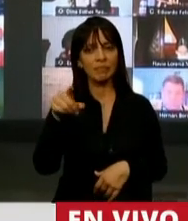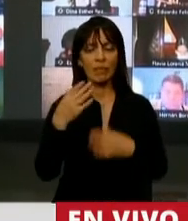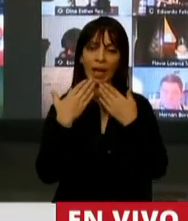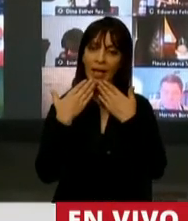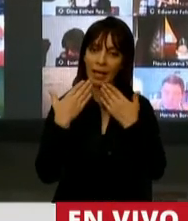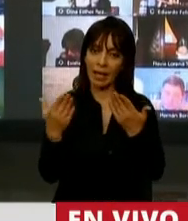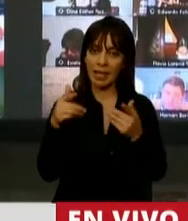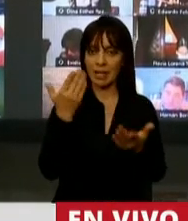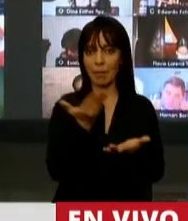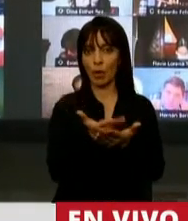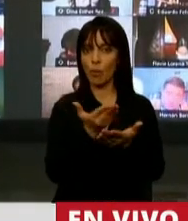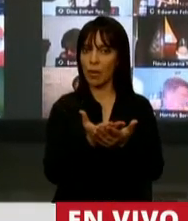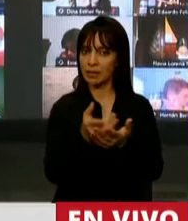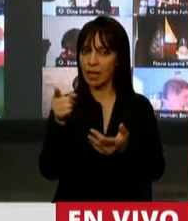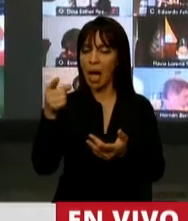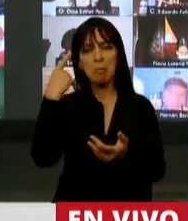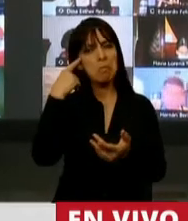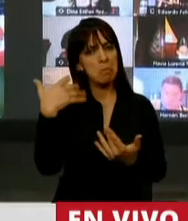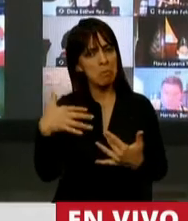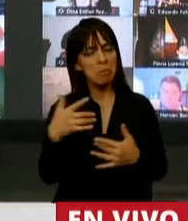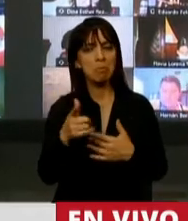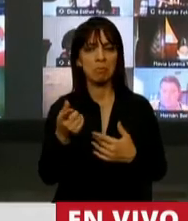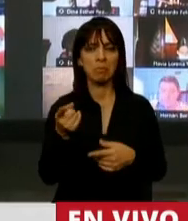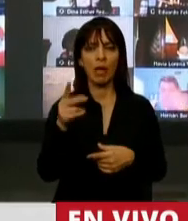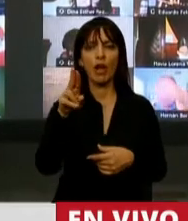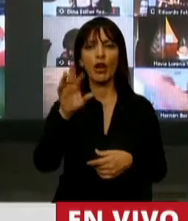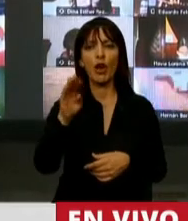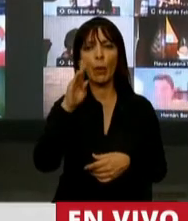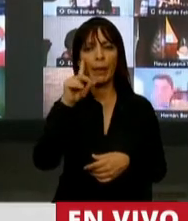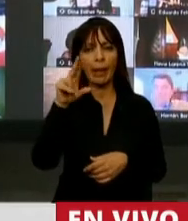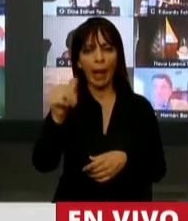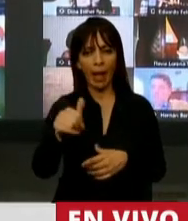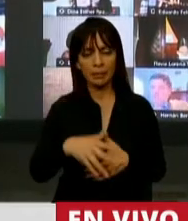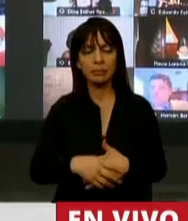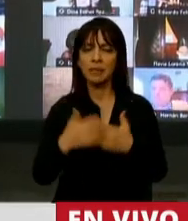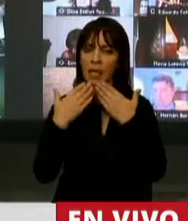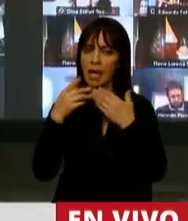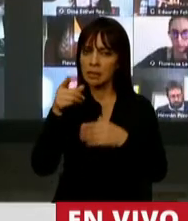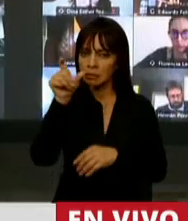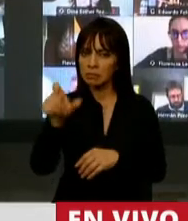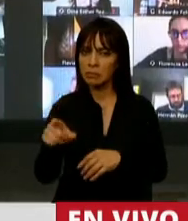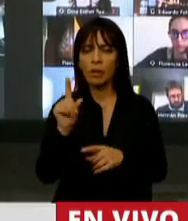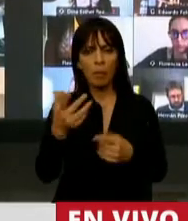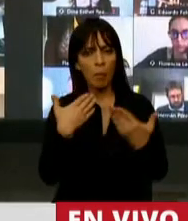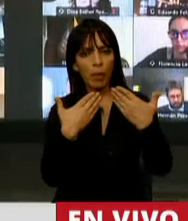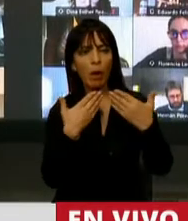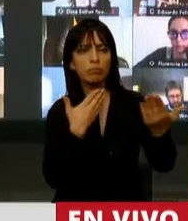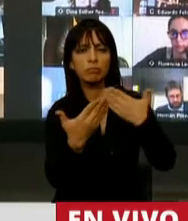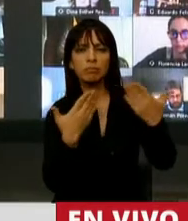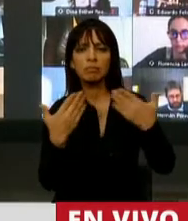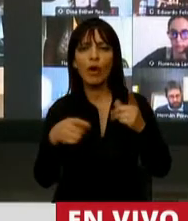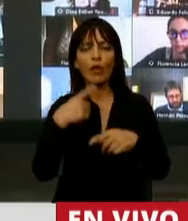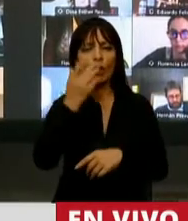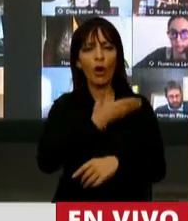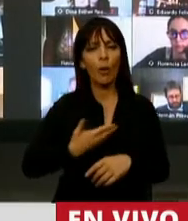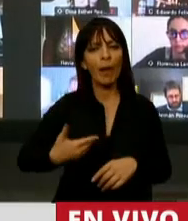a esta propuesta inteligente de nuestro conductor, el ingeniero Rovira, también conversar con otros gobernadores sobre este